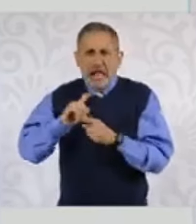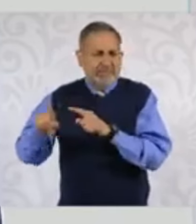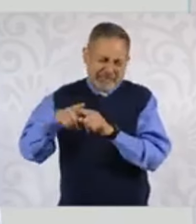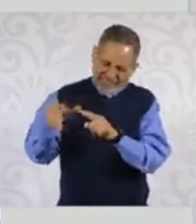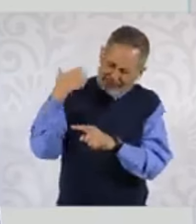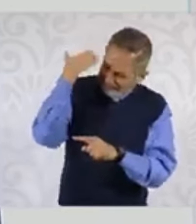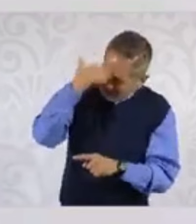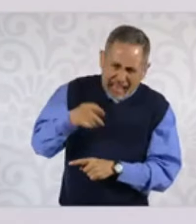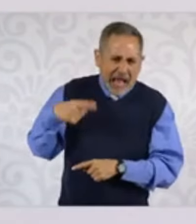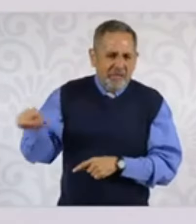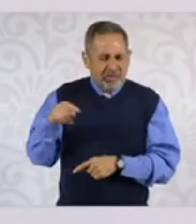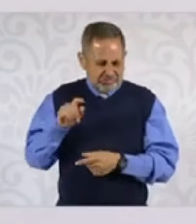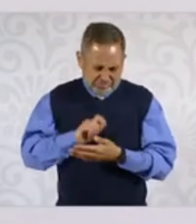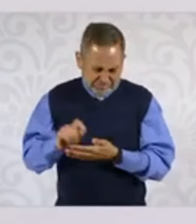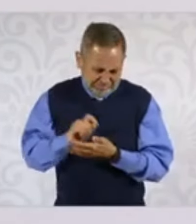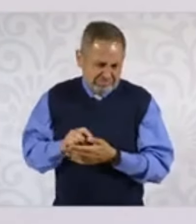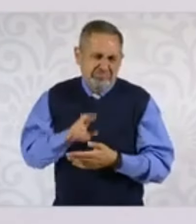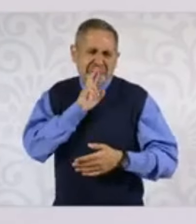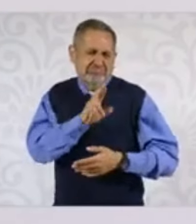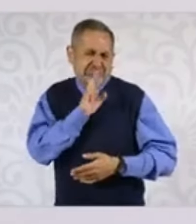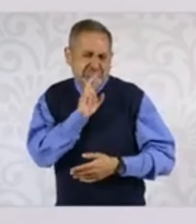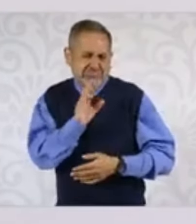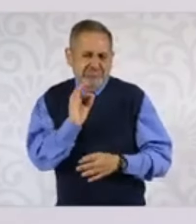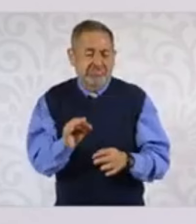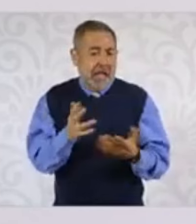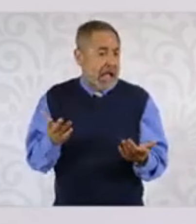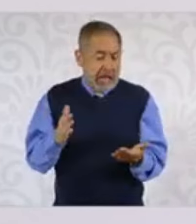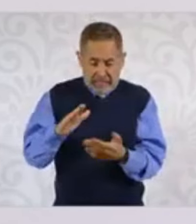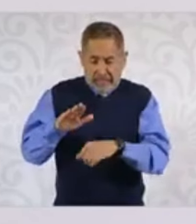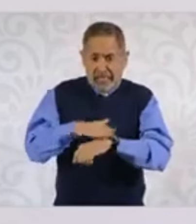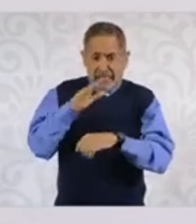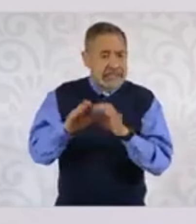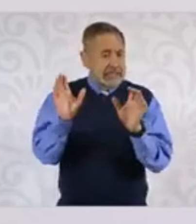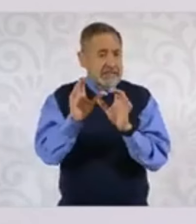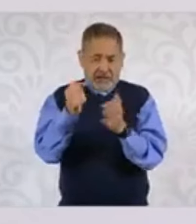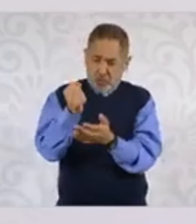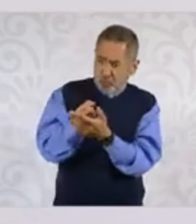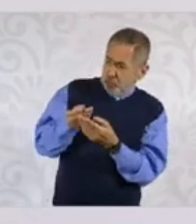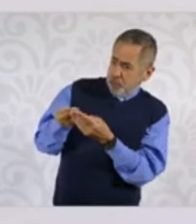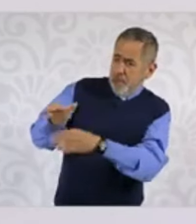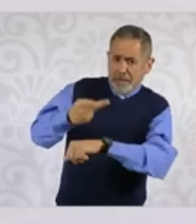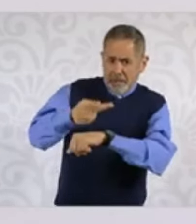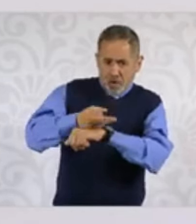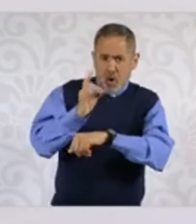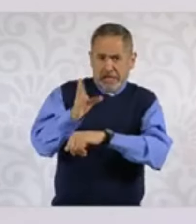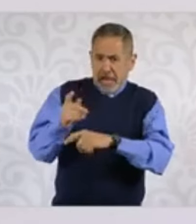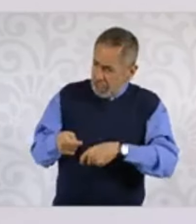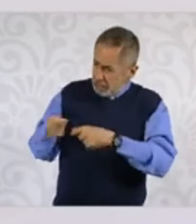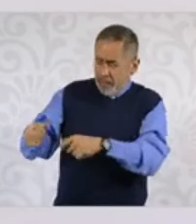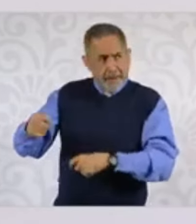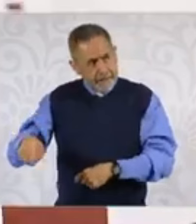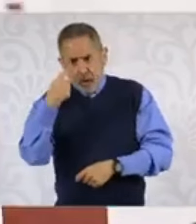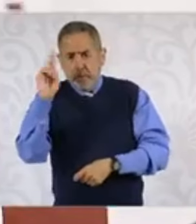importante tomar muy en cuenta el calendario, el calendario que se va a realizar para la